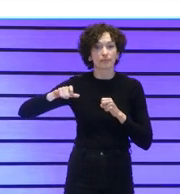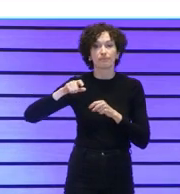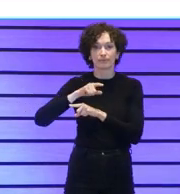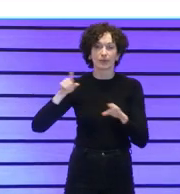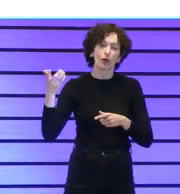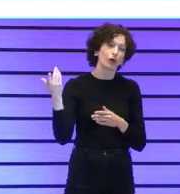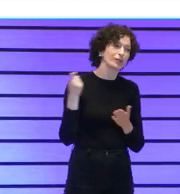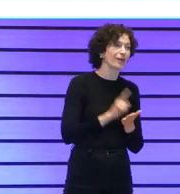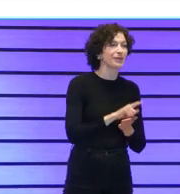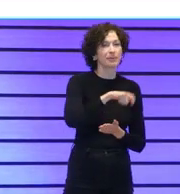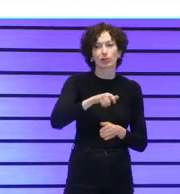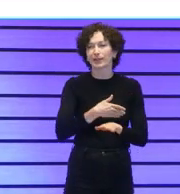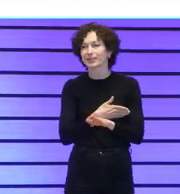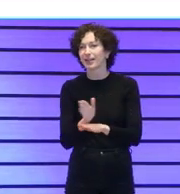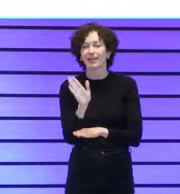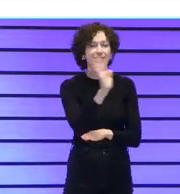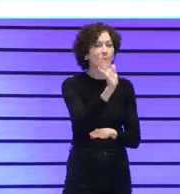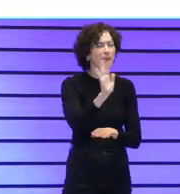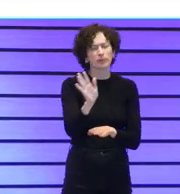está llegando tarde, no nos importa, estamos aquí,